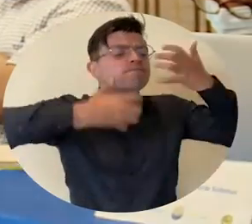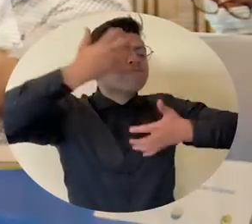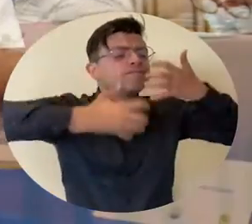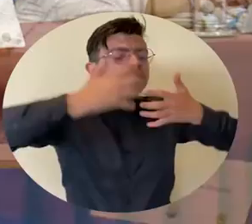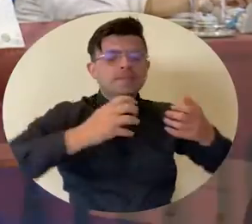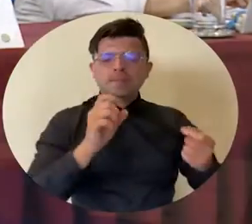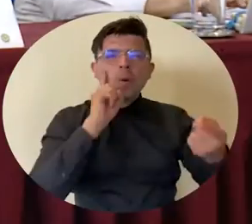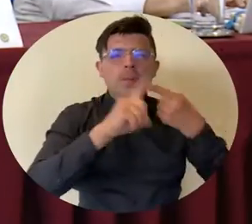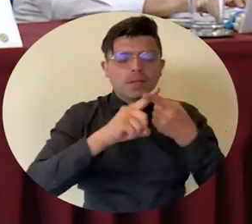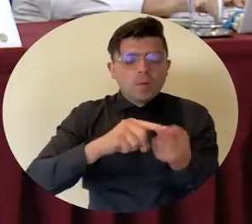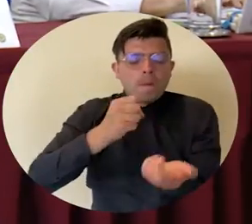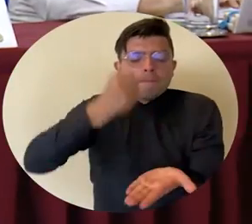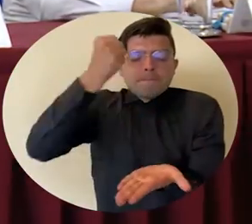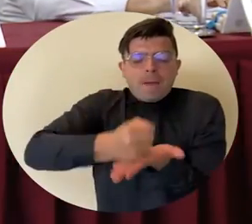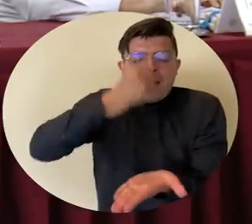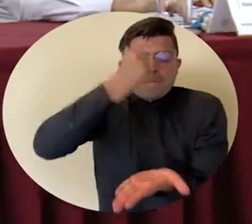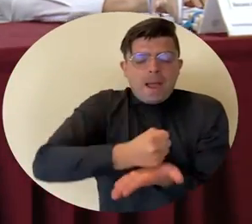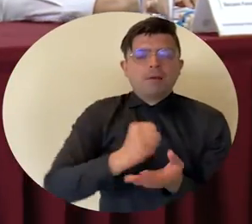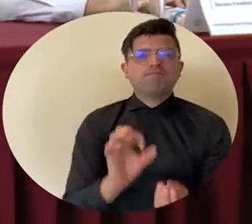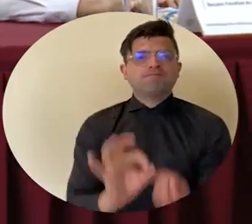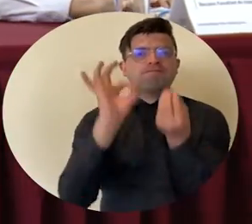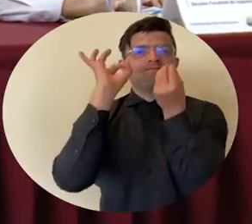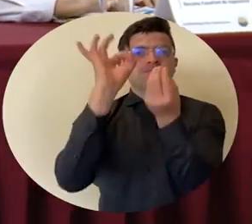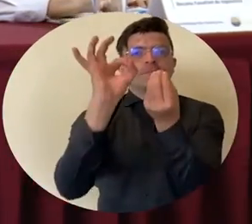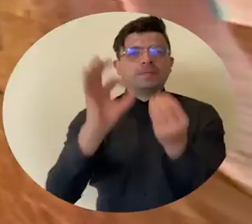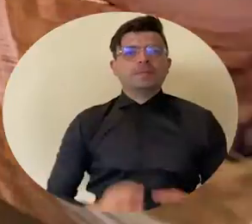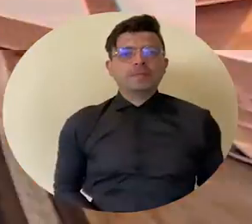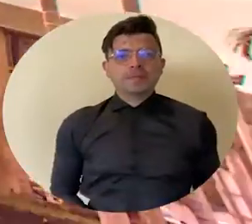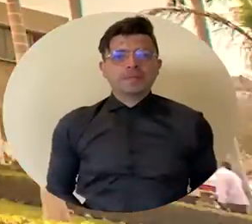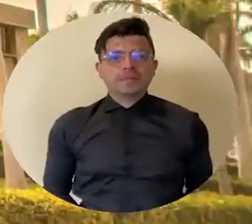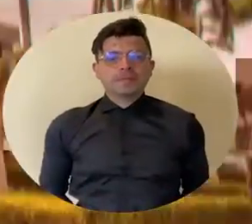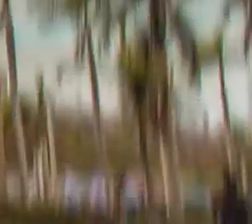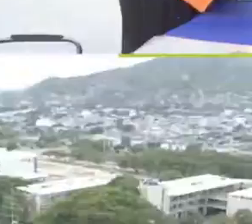Acreditación en búsqueda de la acreditación en alta calidad.